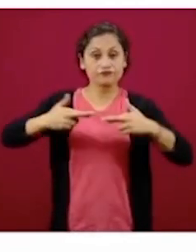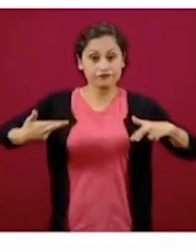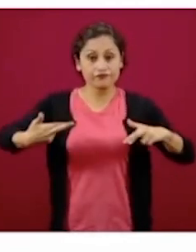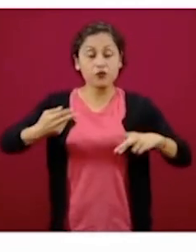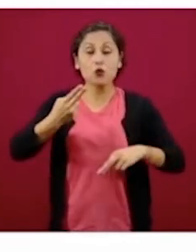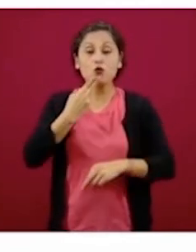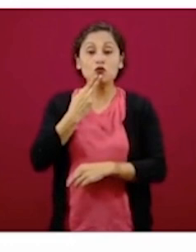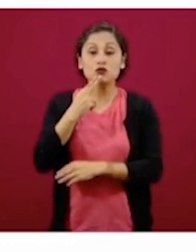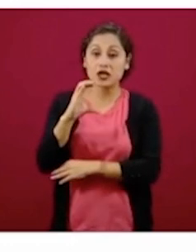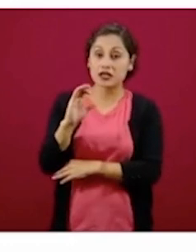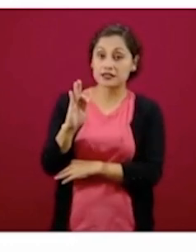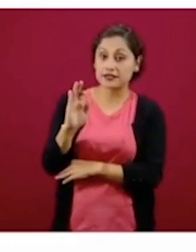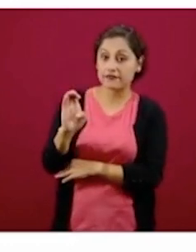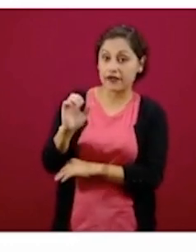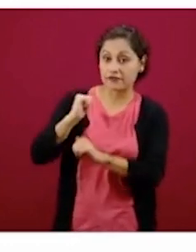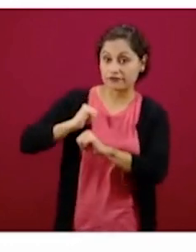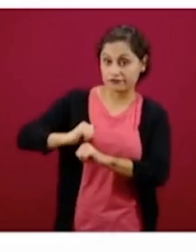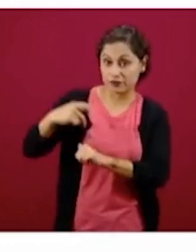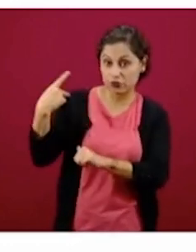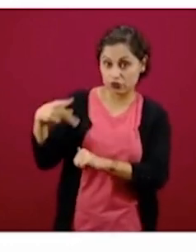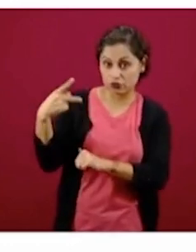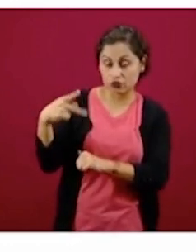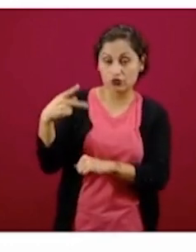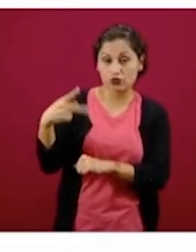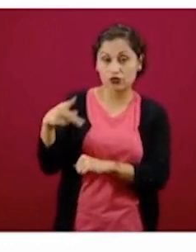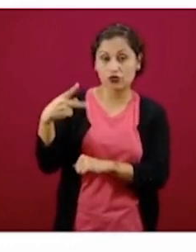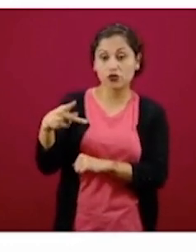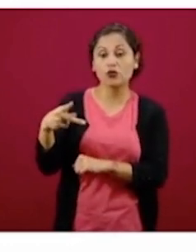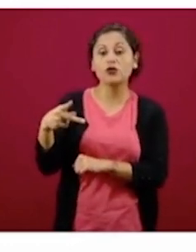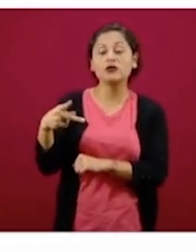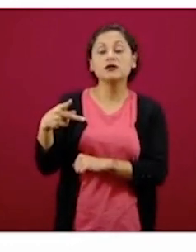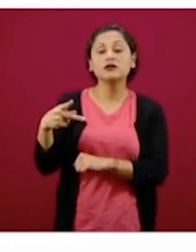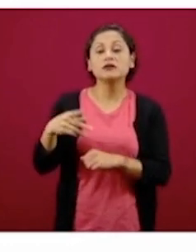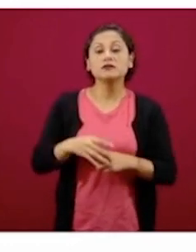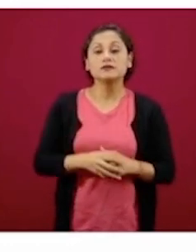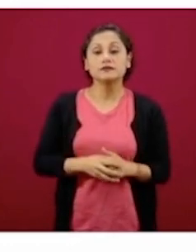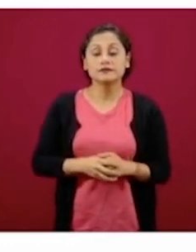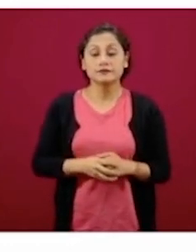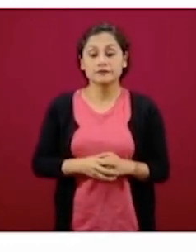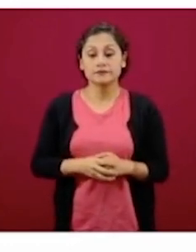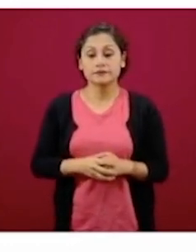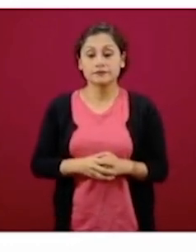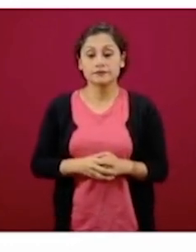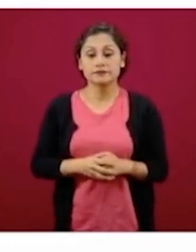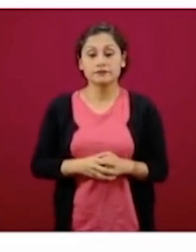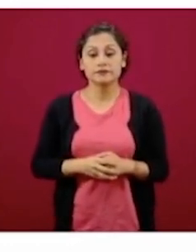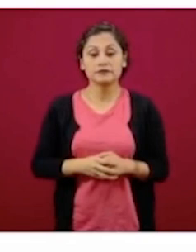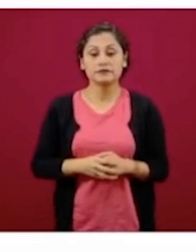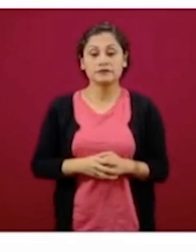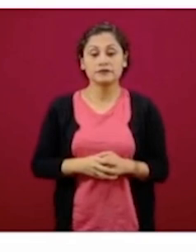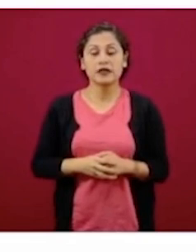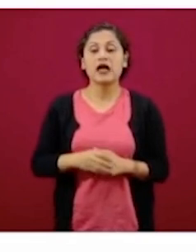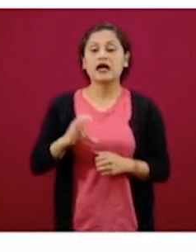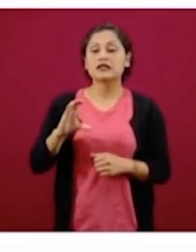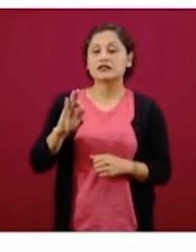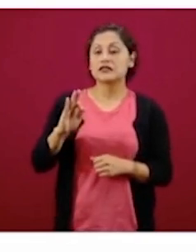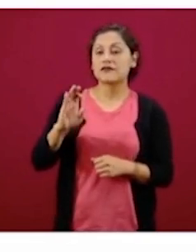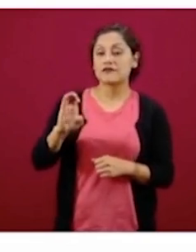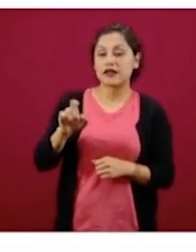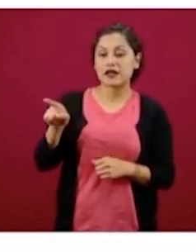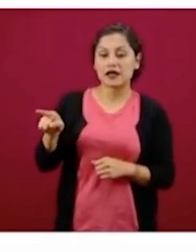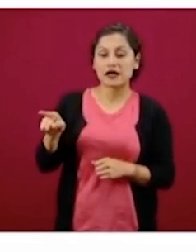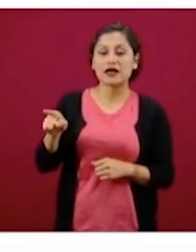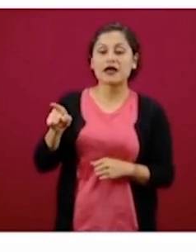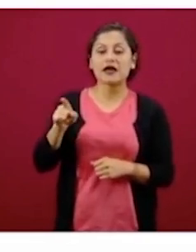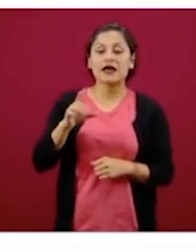Electricidad se hace el cambio en una serie de lugares que tradicionalmente la CFE llama hoteles,